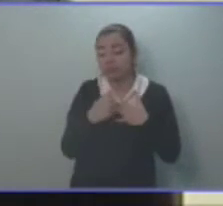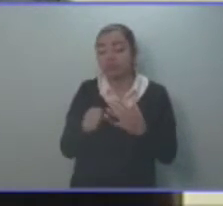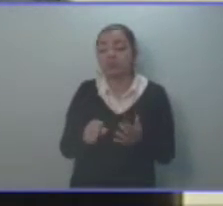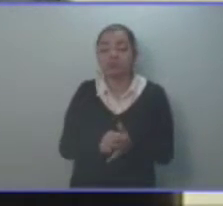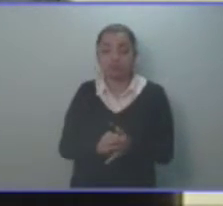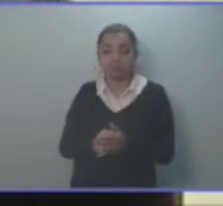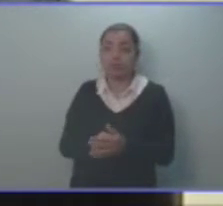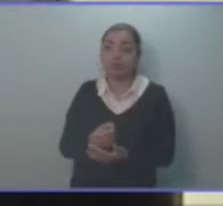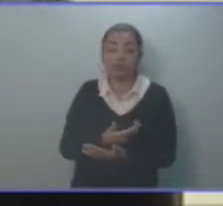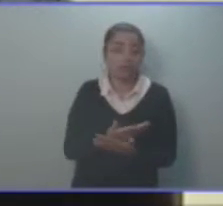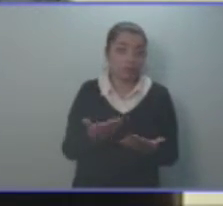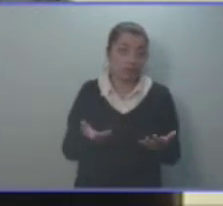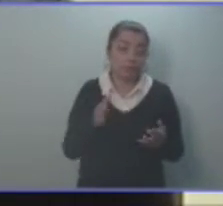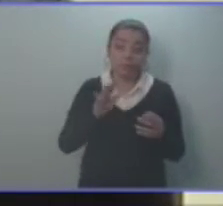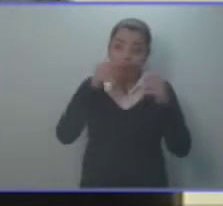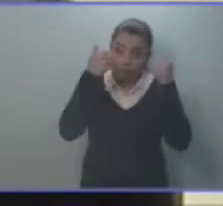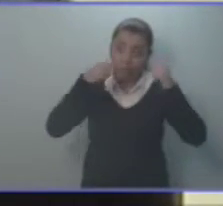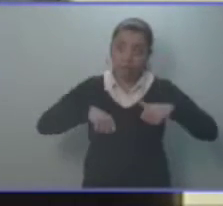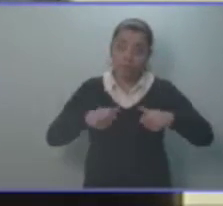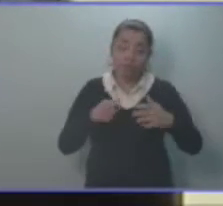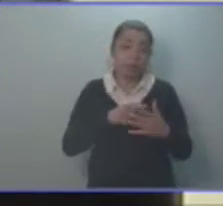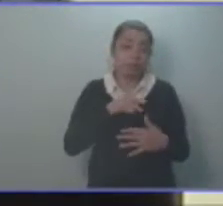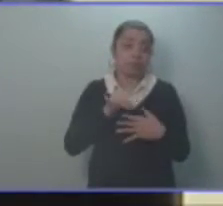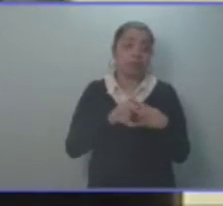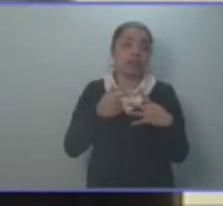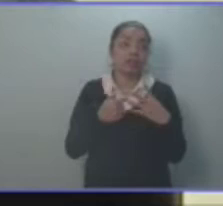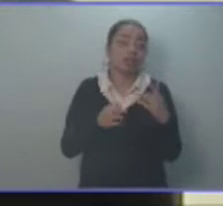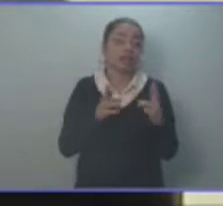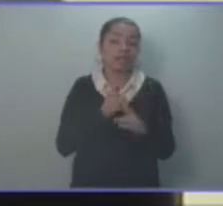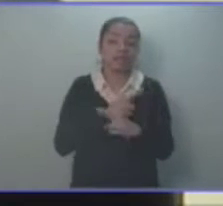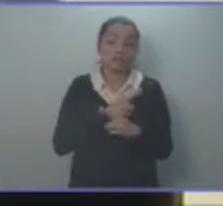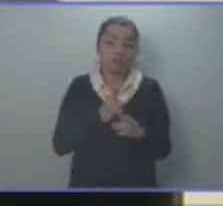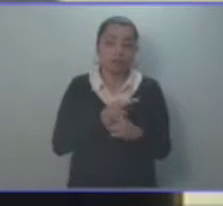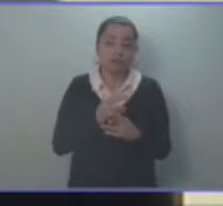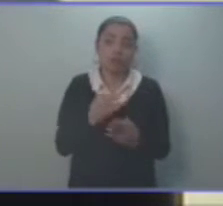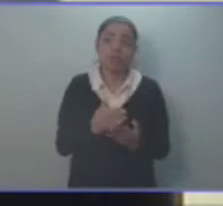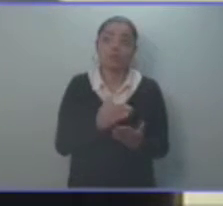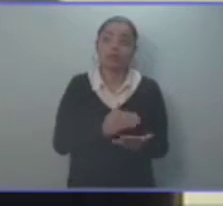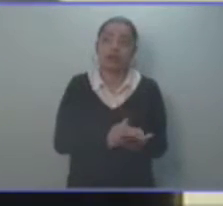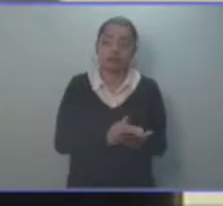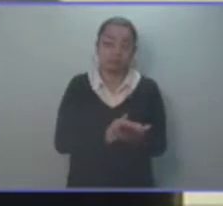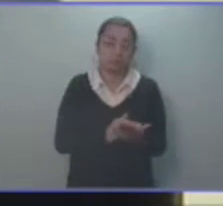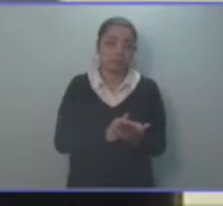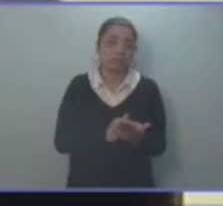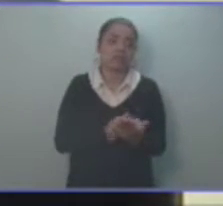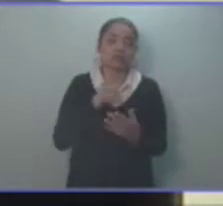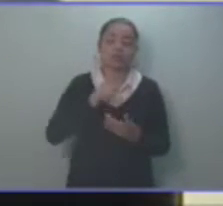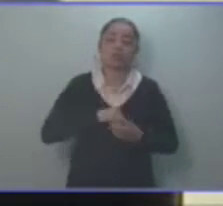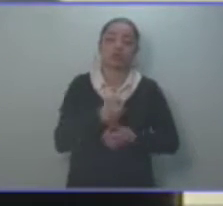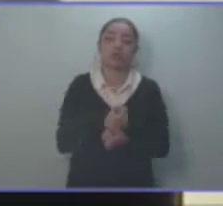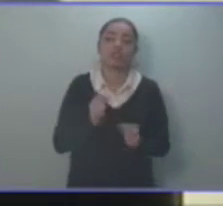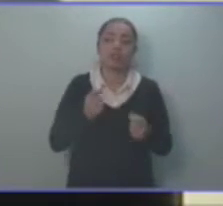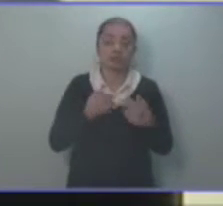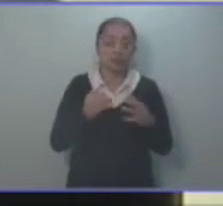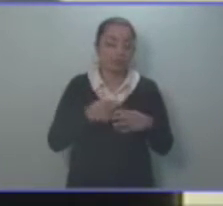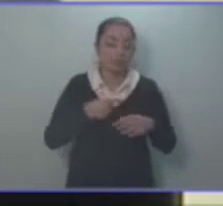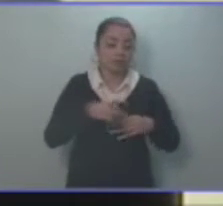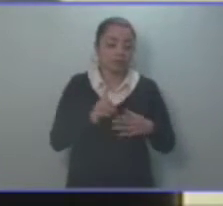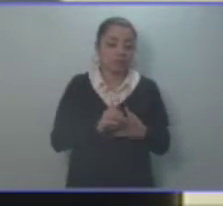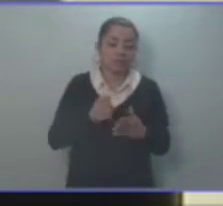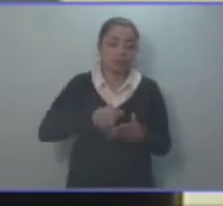someter a consideración para su aprobación el proyecto de reforma que se adhunda. Dios unió en libertad y tiene la firma de varios